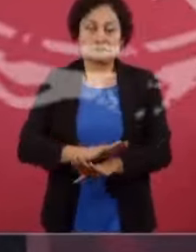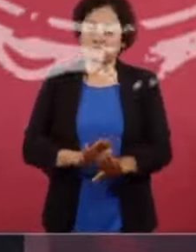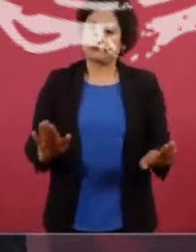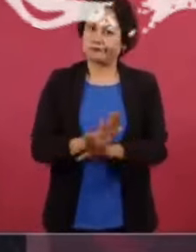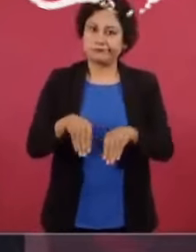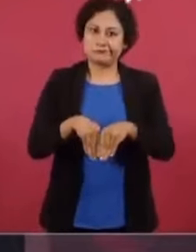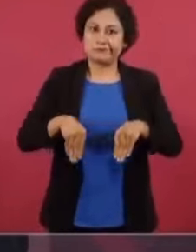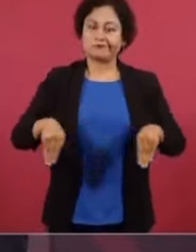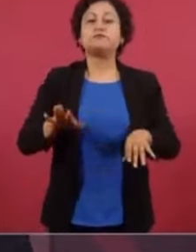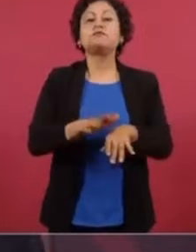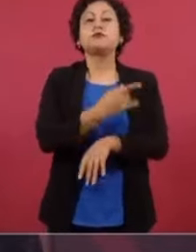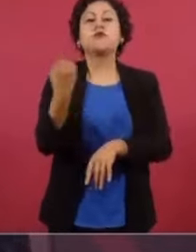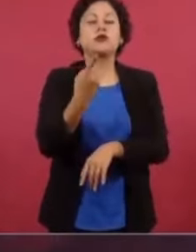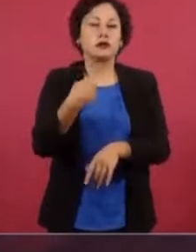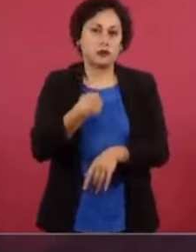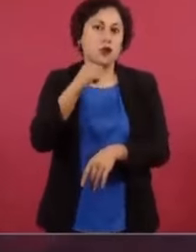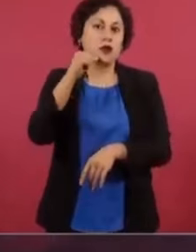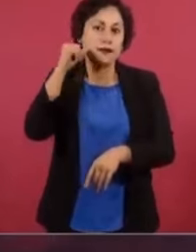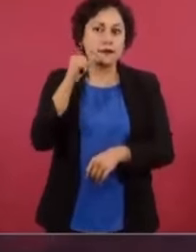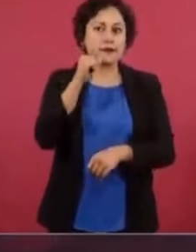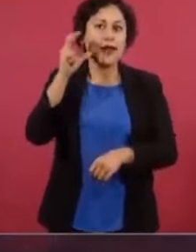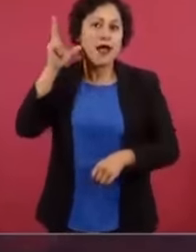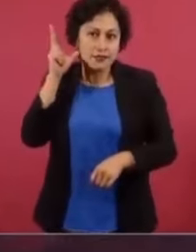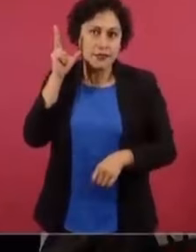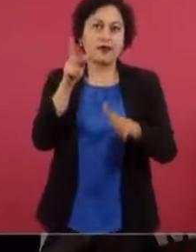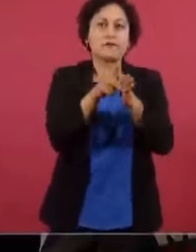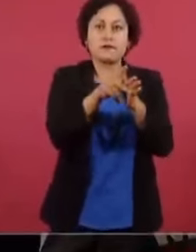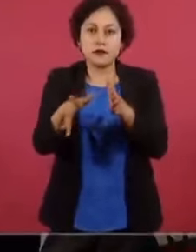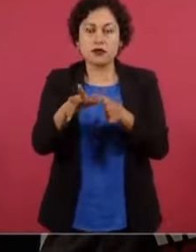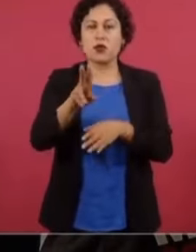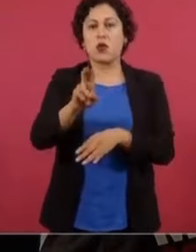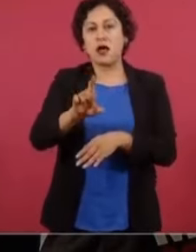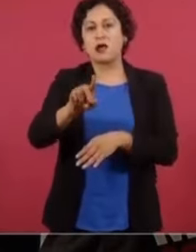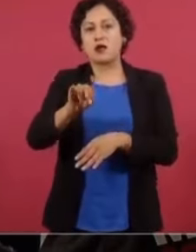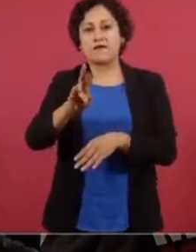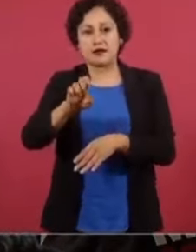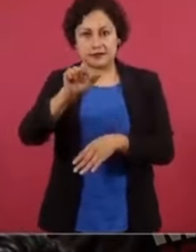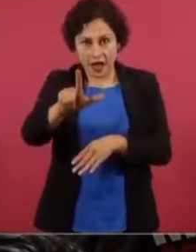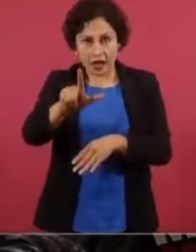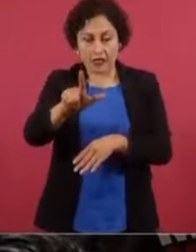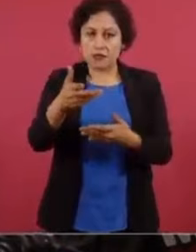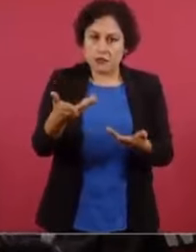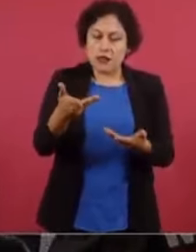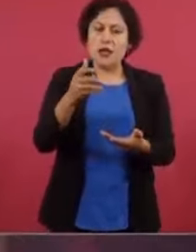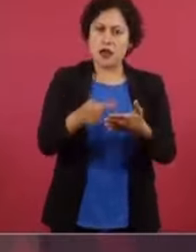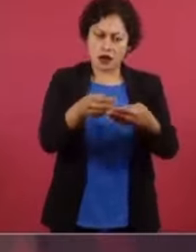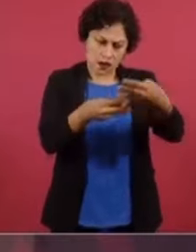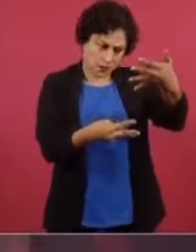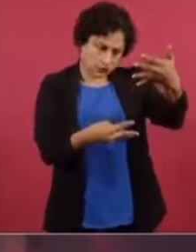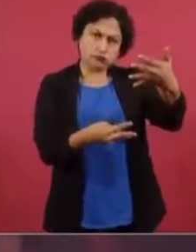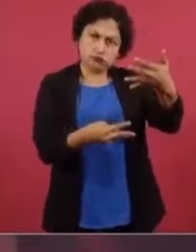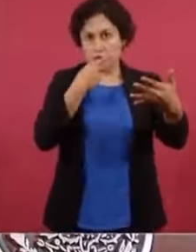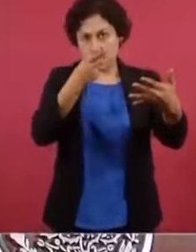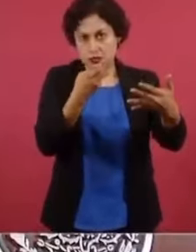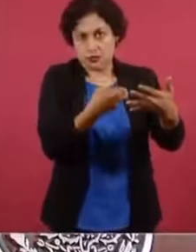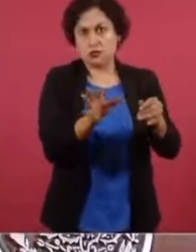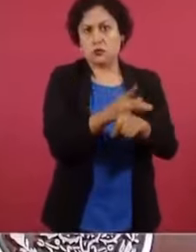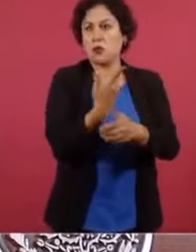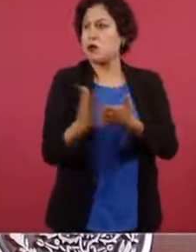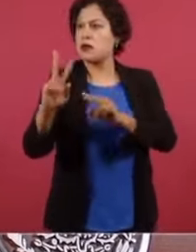Ayer hablé de Antier, de El Universal, y hoy salió una carta. De esto sí puedo hablar, porque es un asunto que no tiene nada que ver con lo electoral.